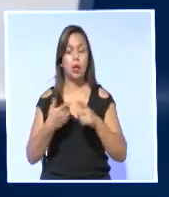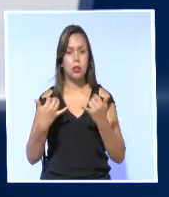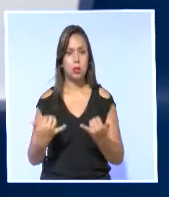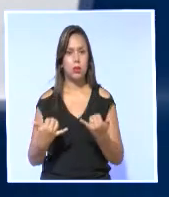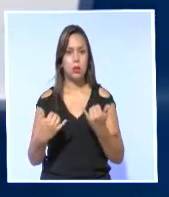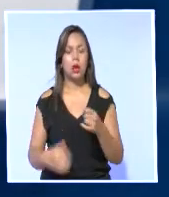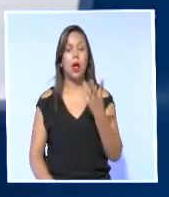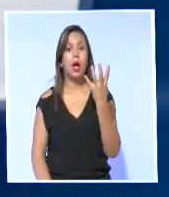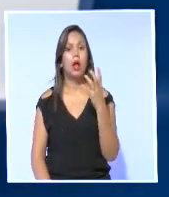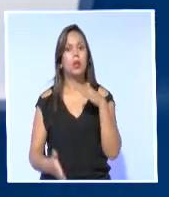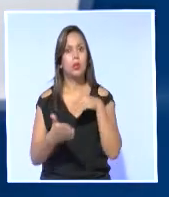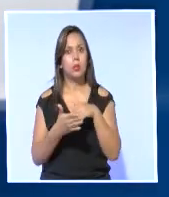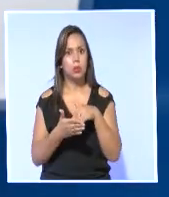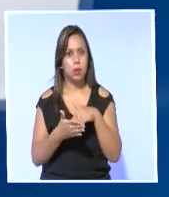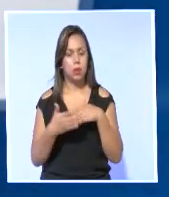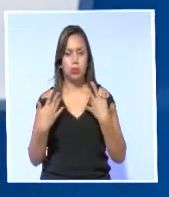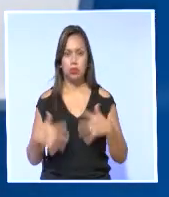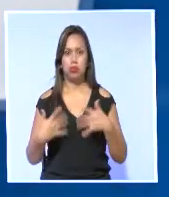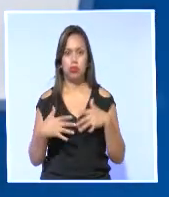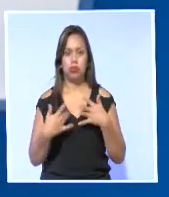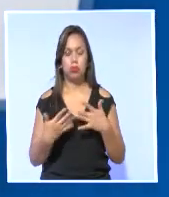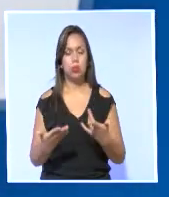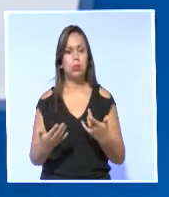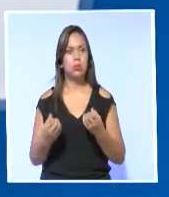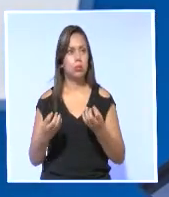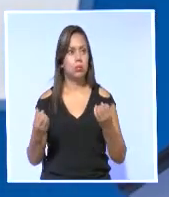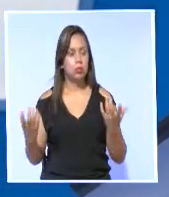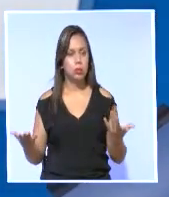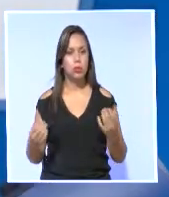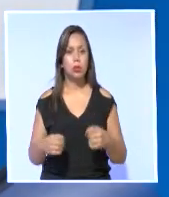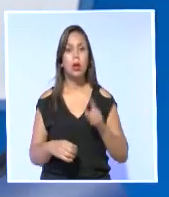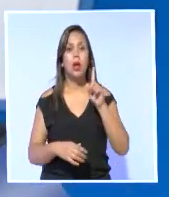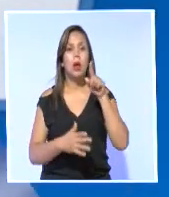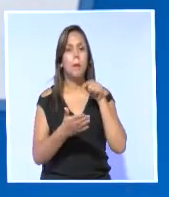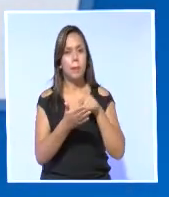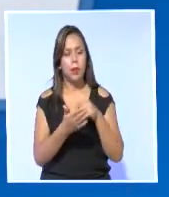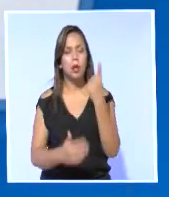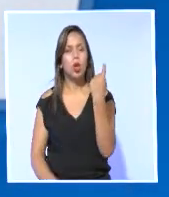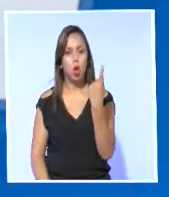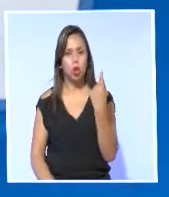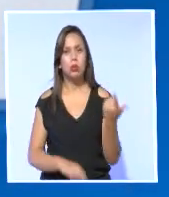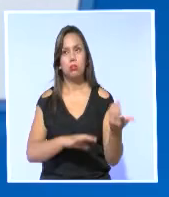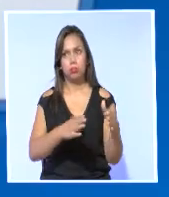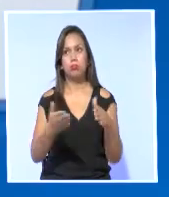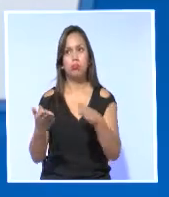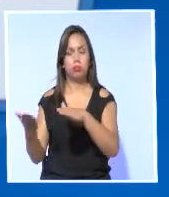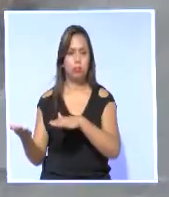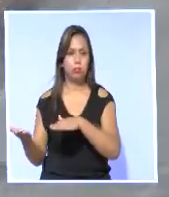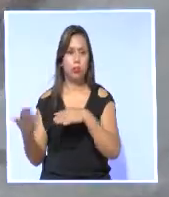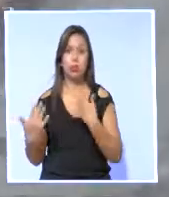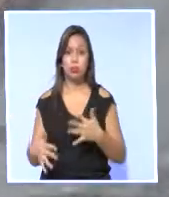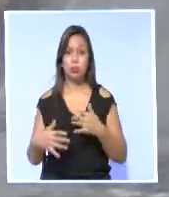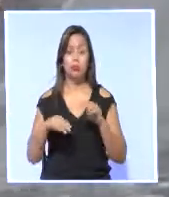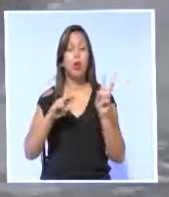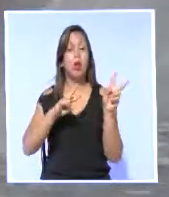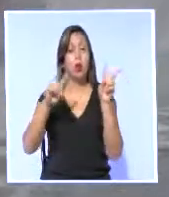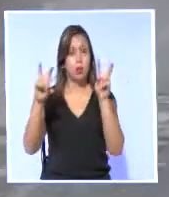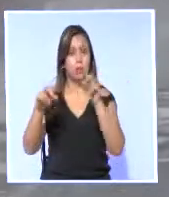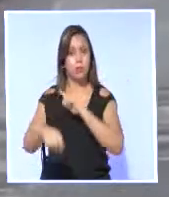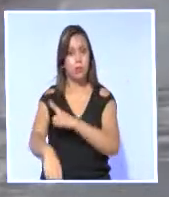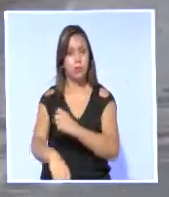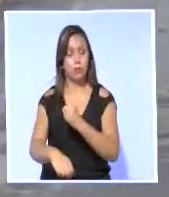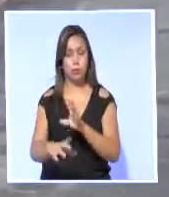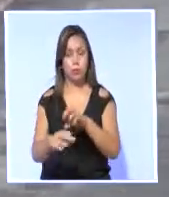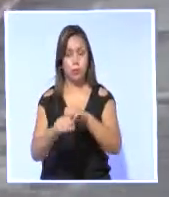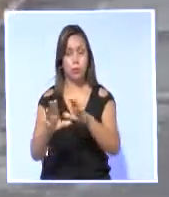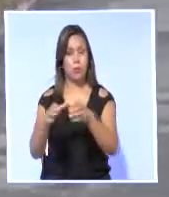14.000 siniestros de tránsito, que han dejado como saldo 1.011 fallecidos. Otro tema que se fortalecerá a través de esta